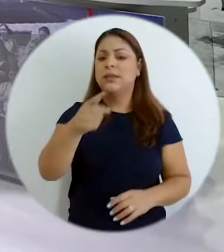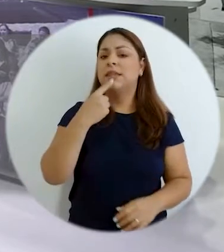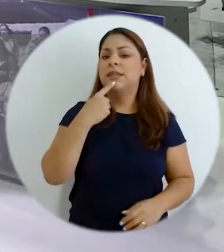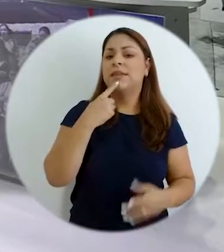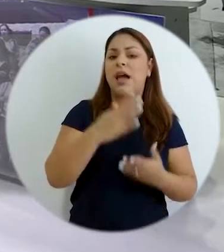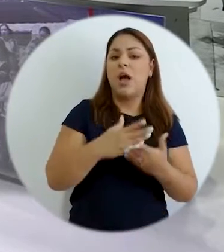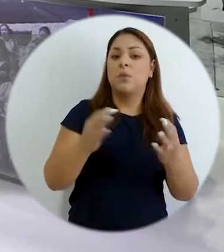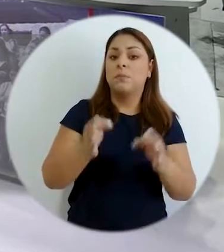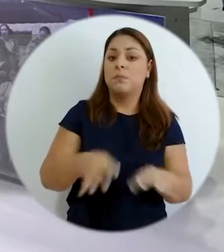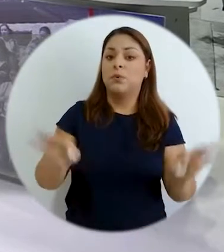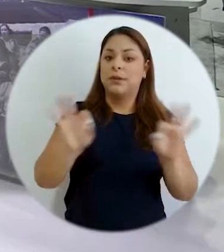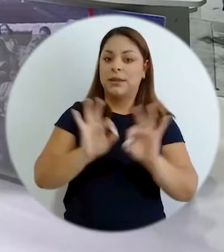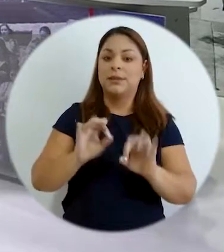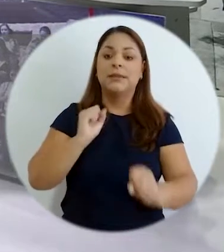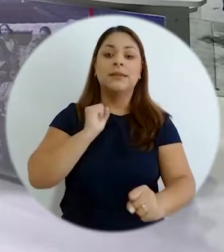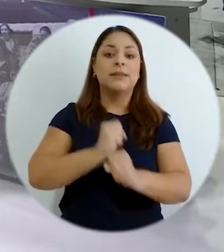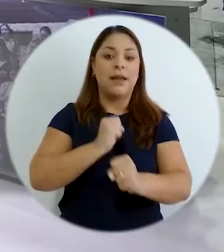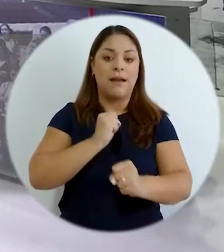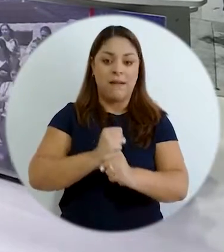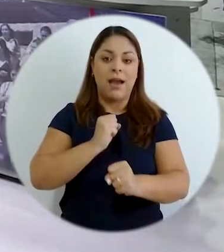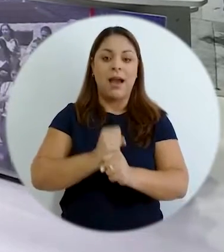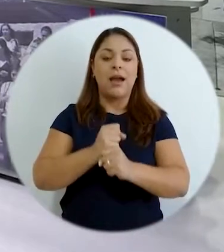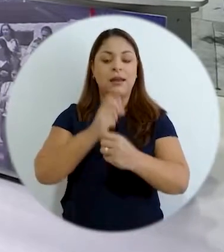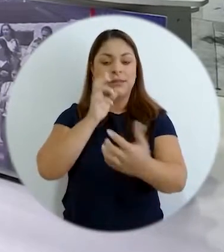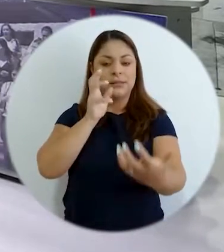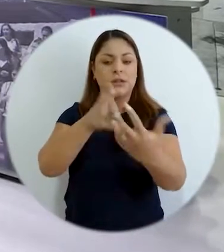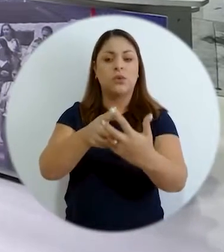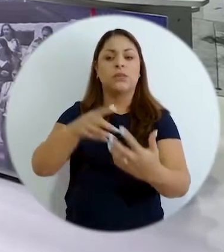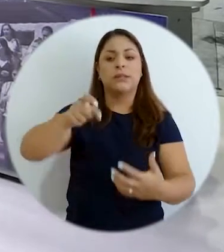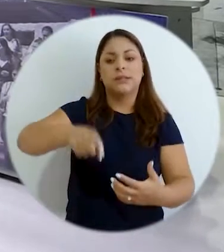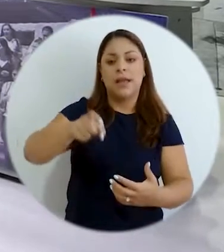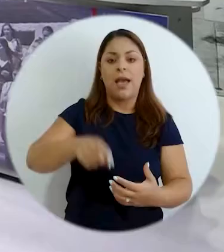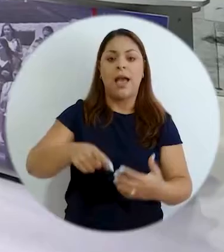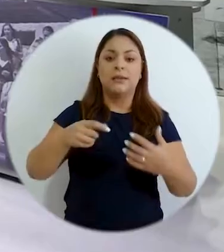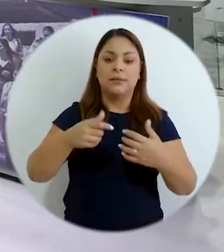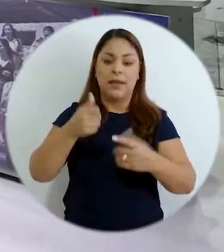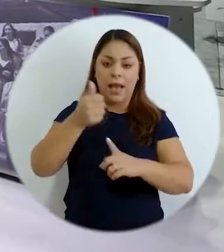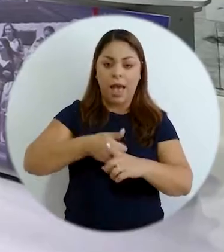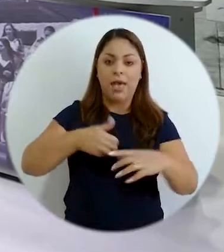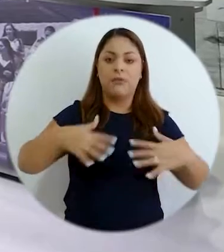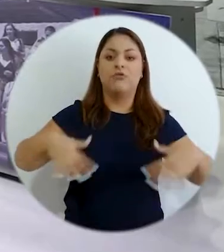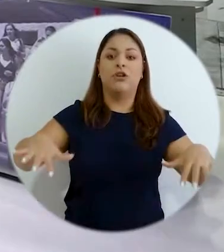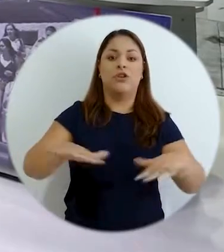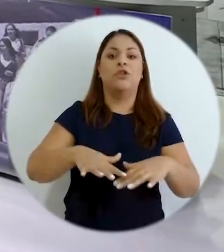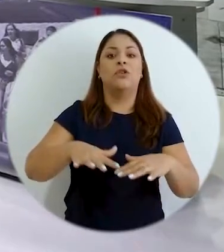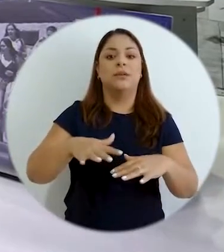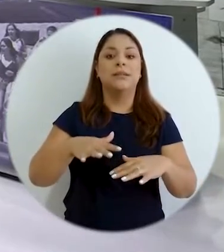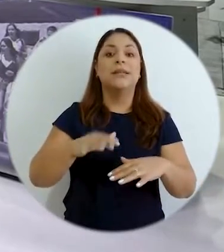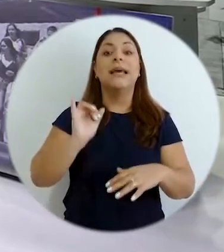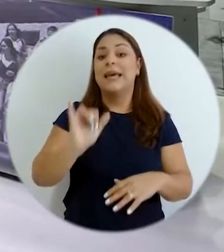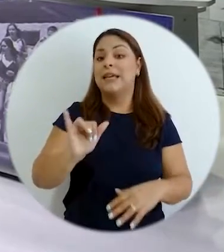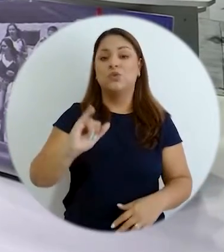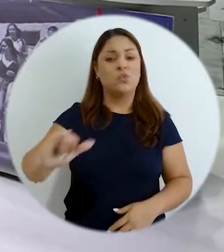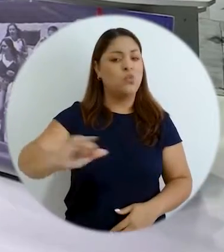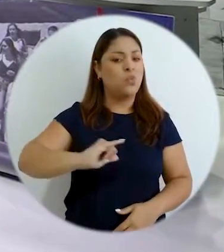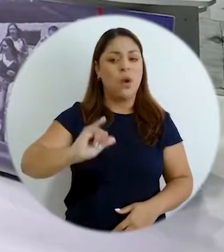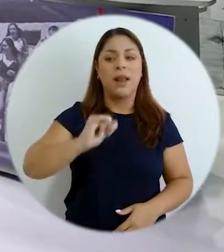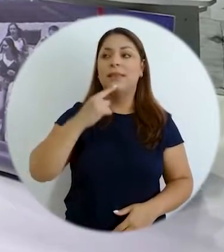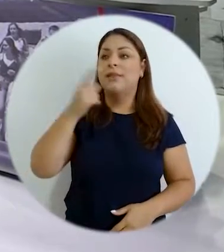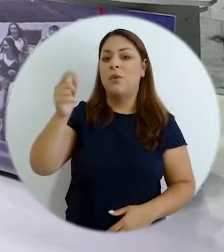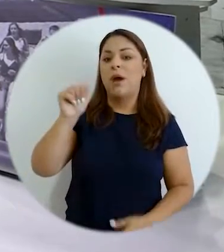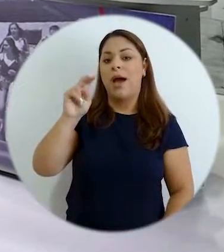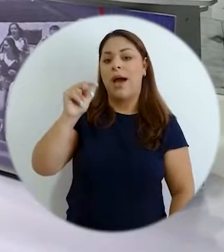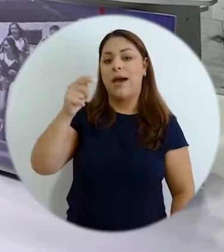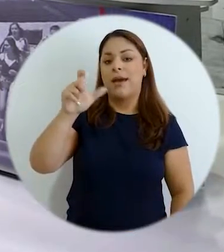mencionó algo muy importante, Martín, trabajar según las especificidades de cada región y de cada territorio. De lo